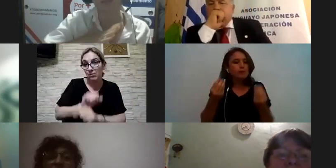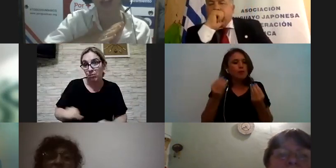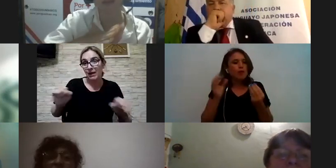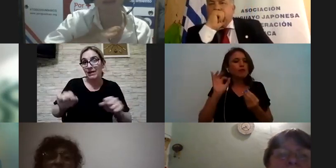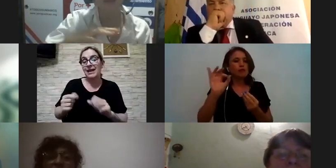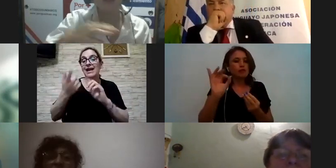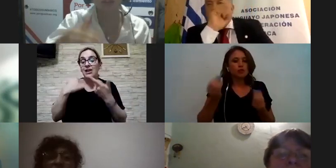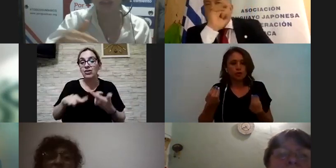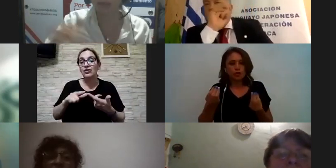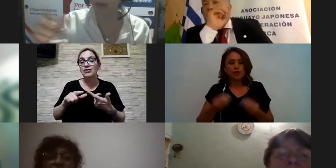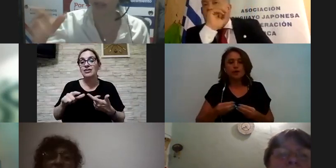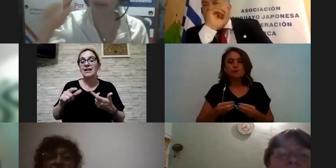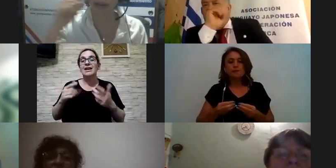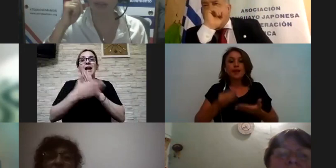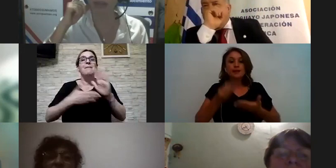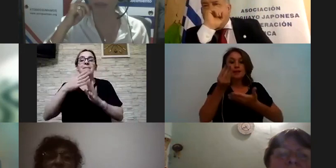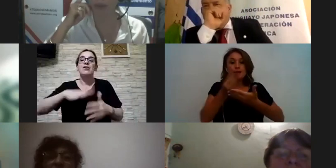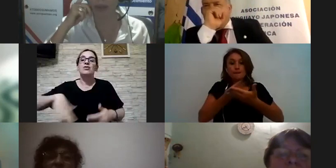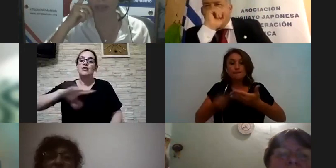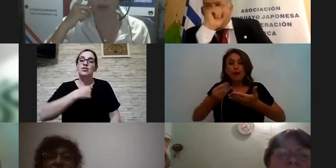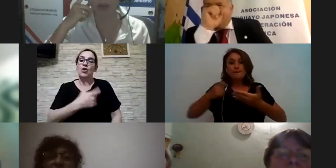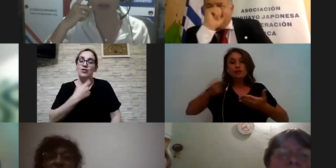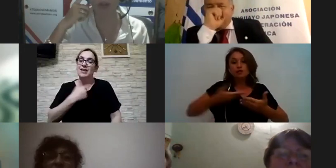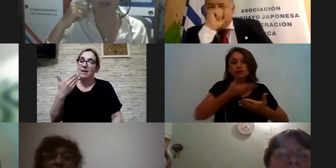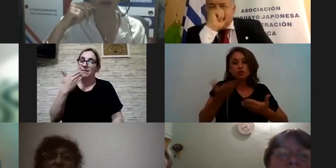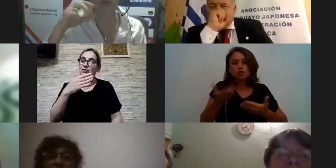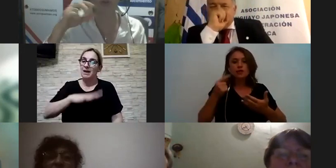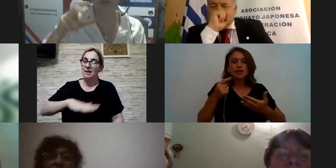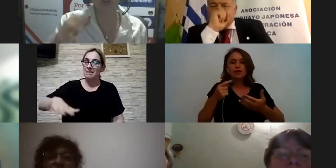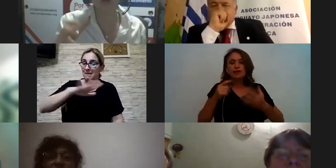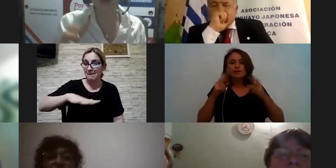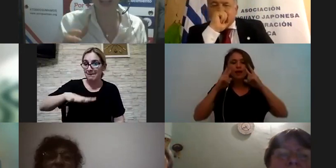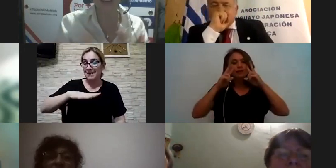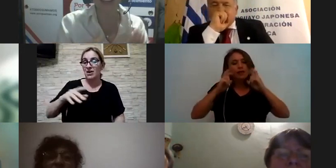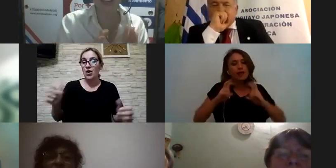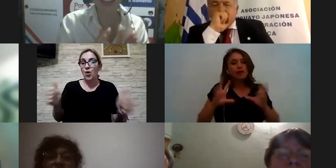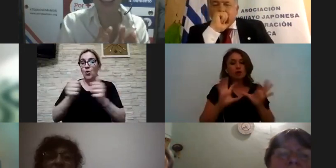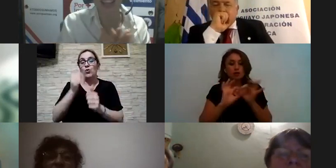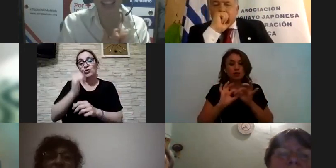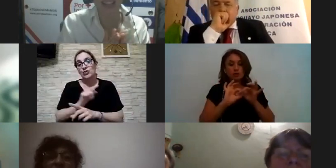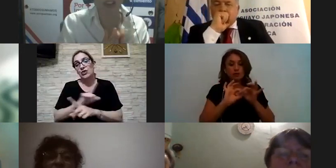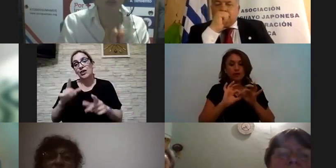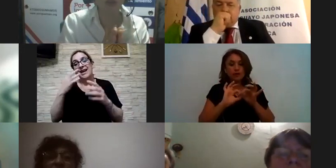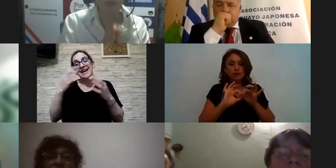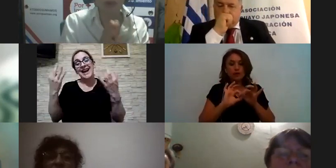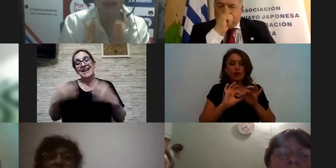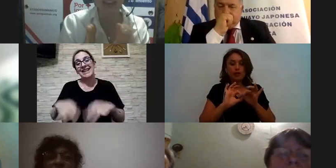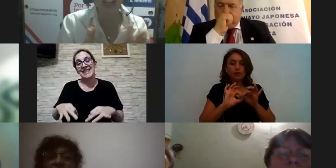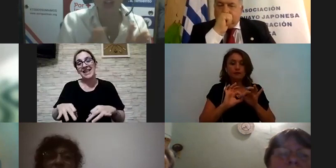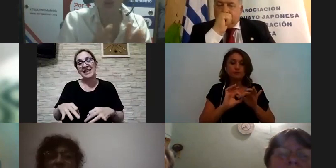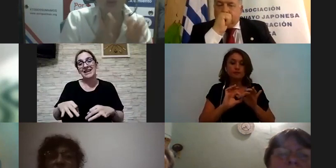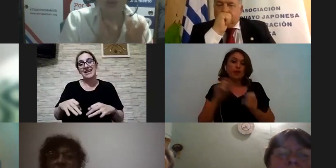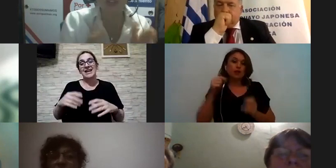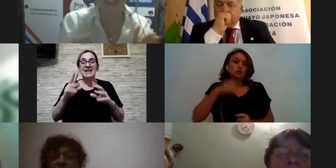el mapeo social ahí preguntaban el tema del mapeo y del diagnóstico si van juntos o no en realidad si uno se pone a